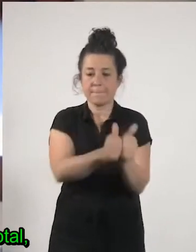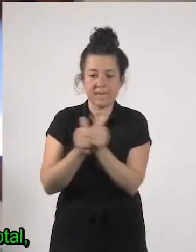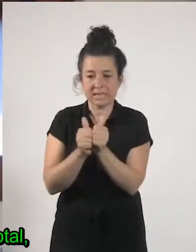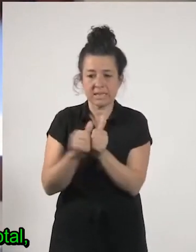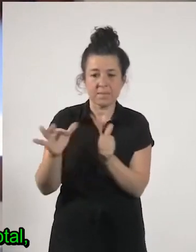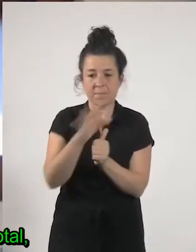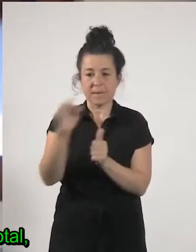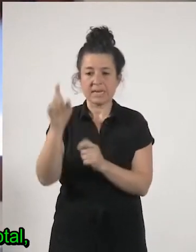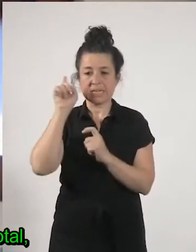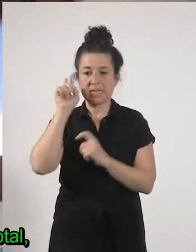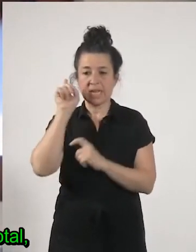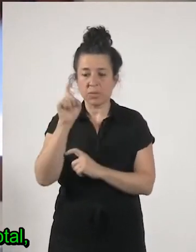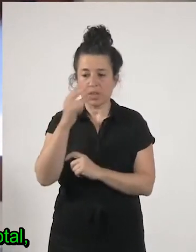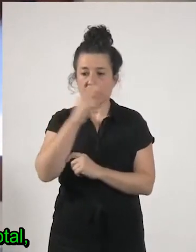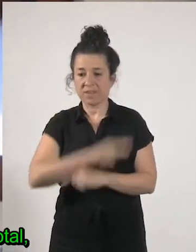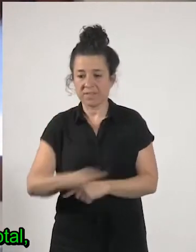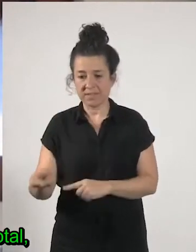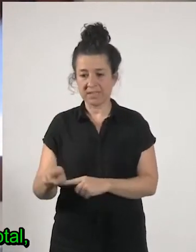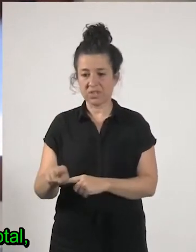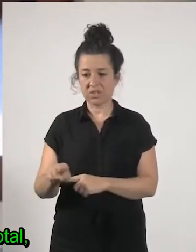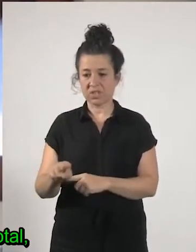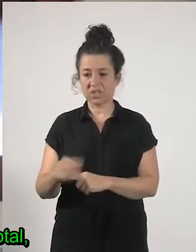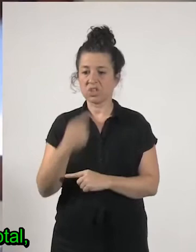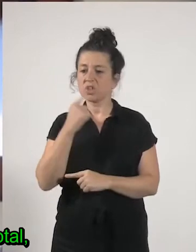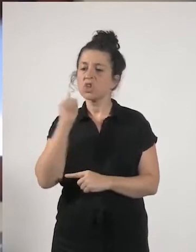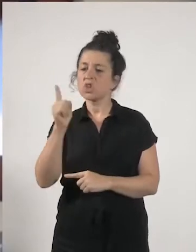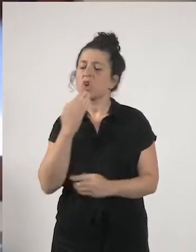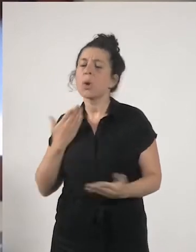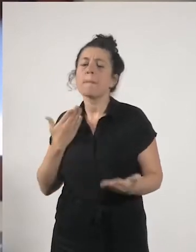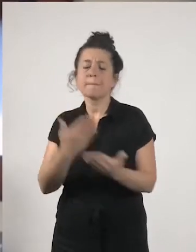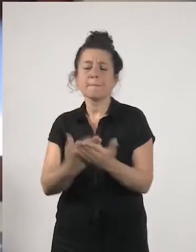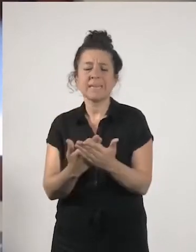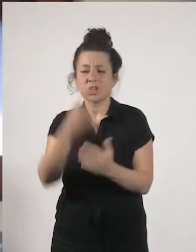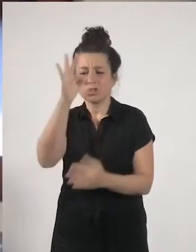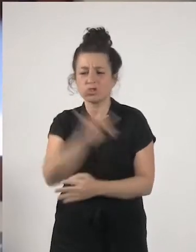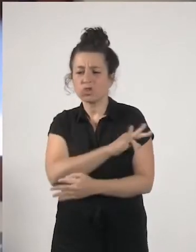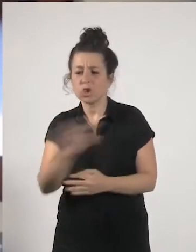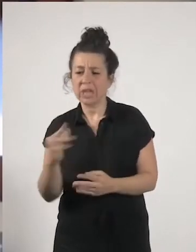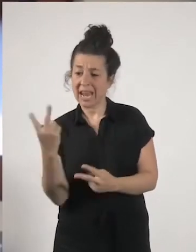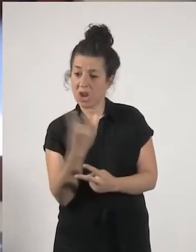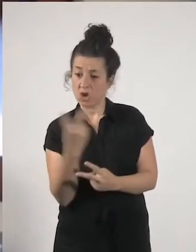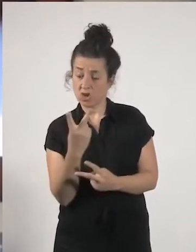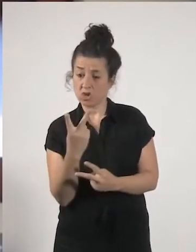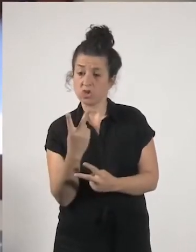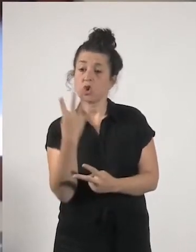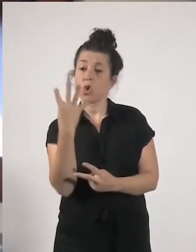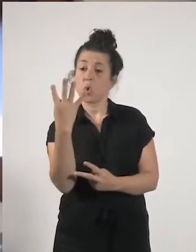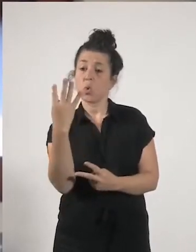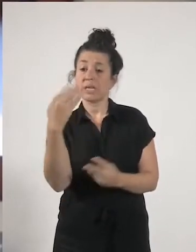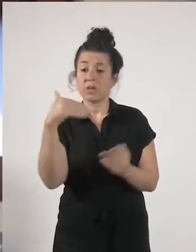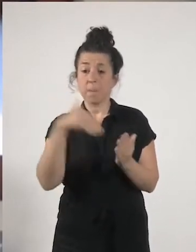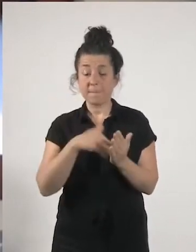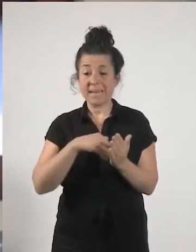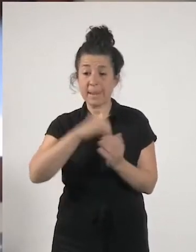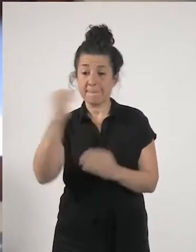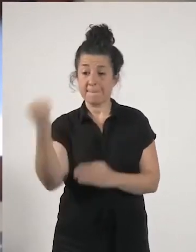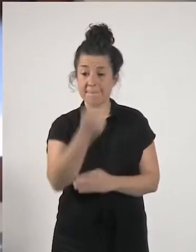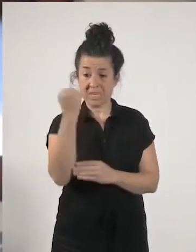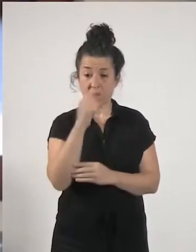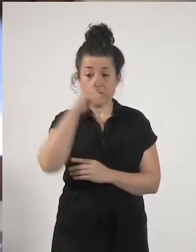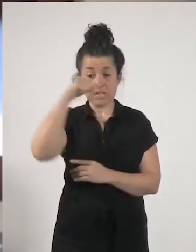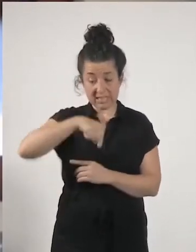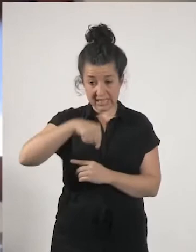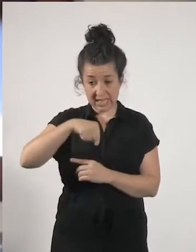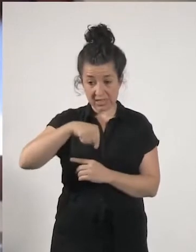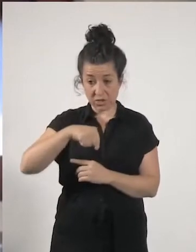infantil que yo solo pido cuatro mil millones en total entre las dos cosas cuatro mil millones este año y cuatro mil millones